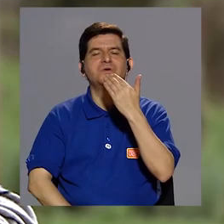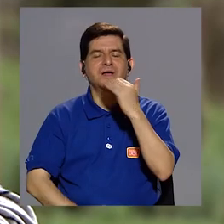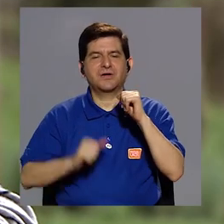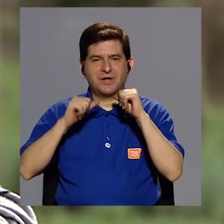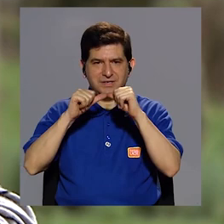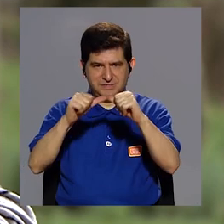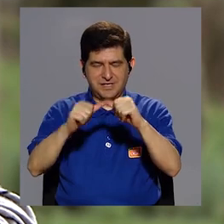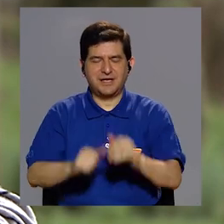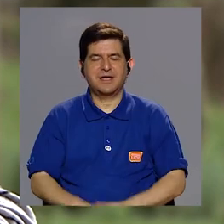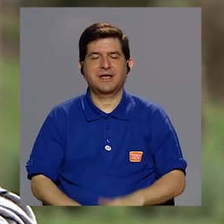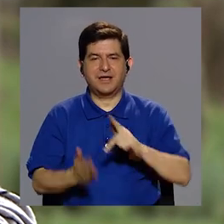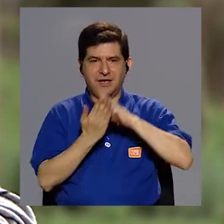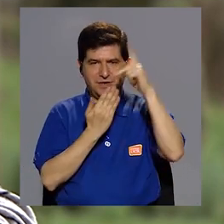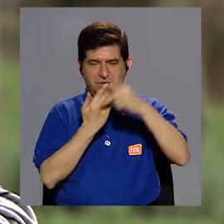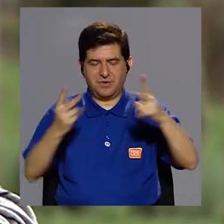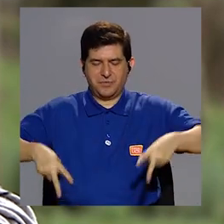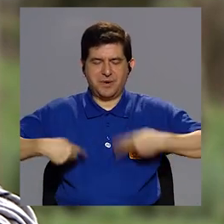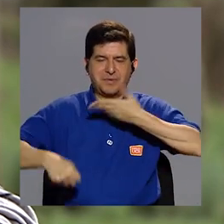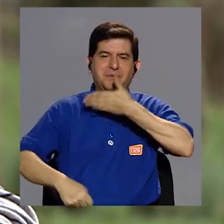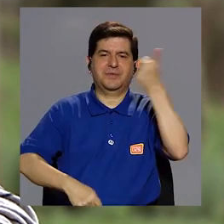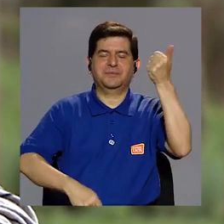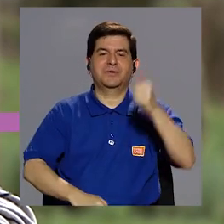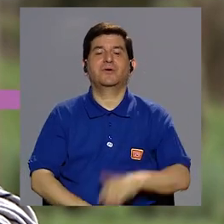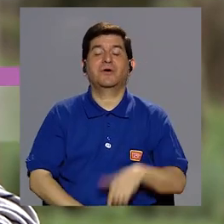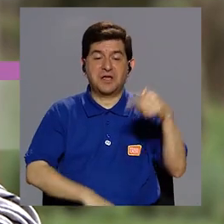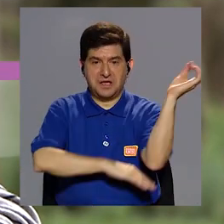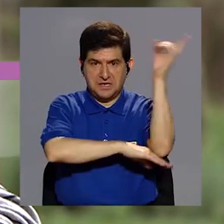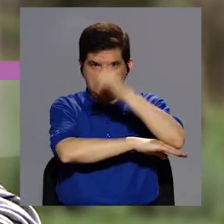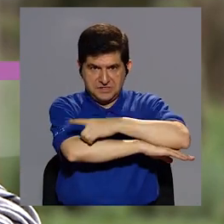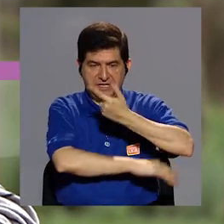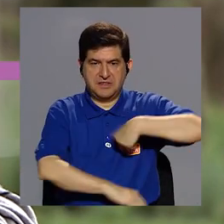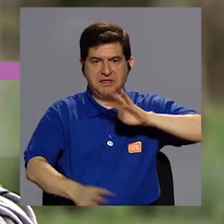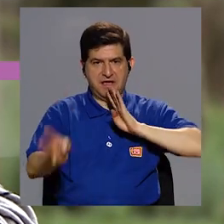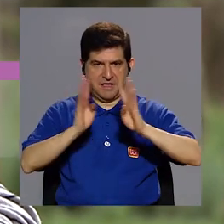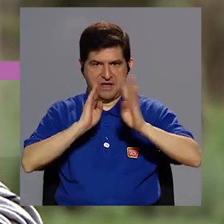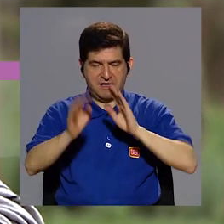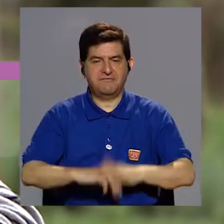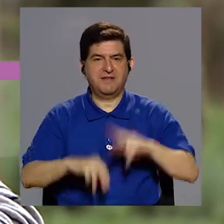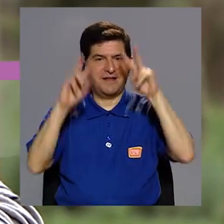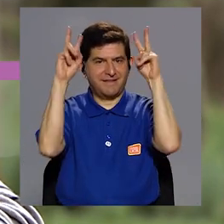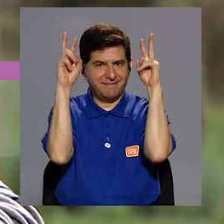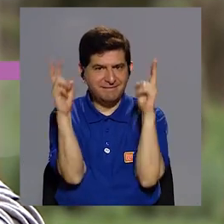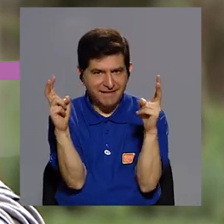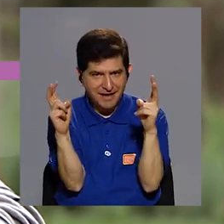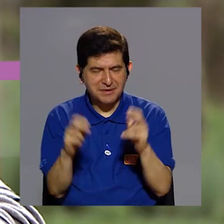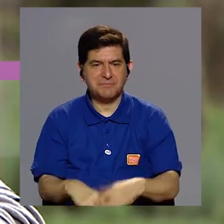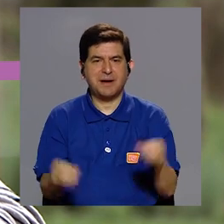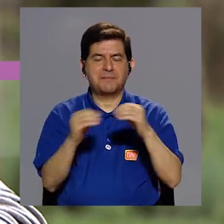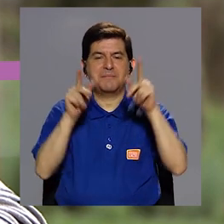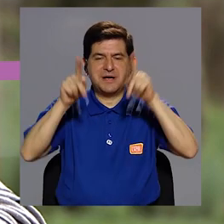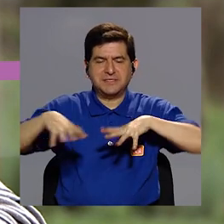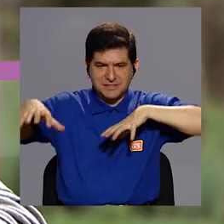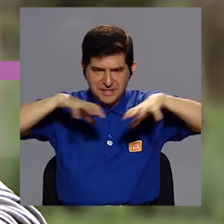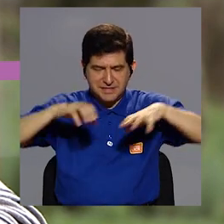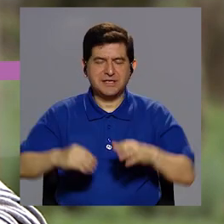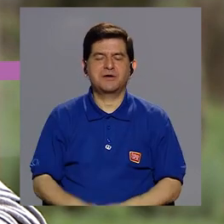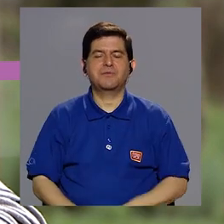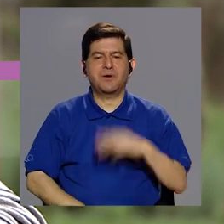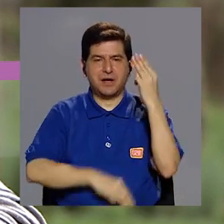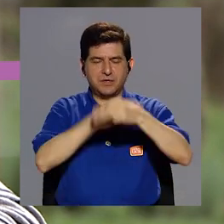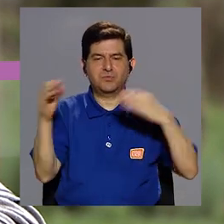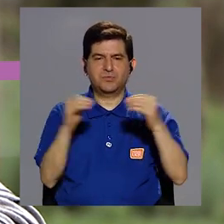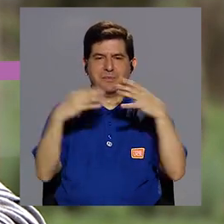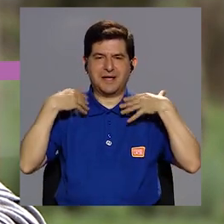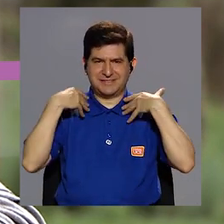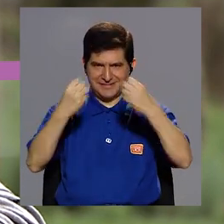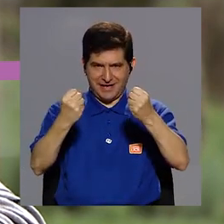Muchísimas gracias por continuar con su telerevista Vivir Mejor. El día de hoy estamos conversando acerca del tema Más personas activas